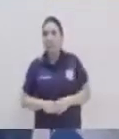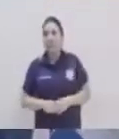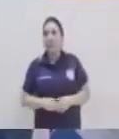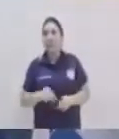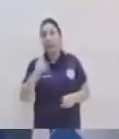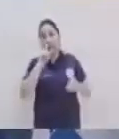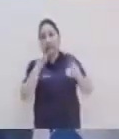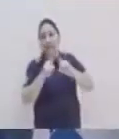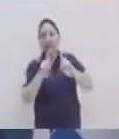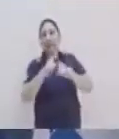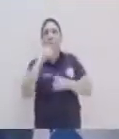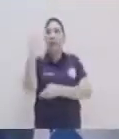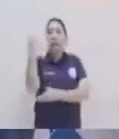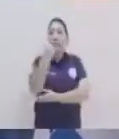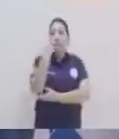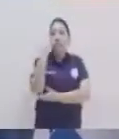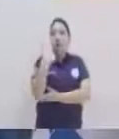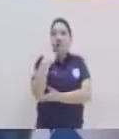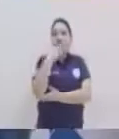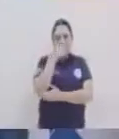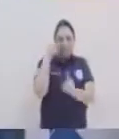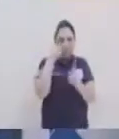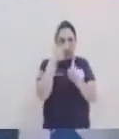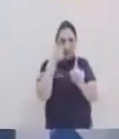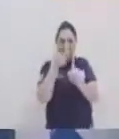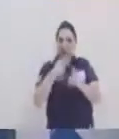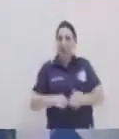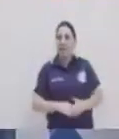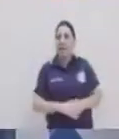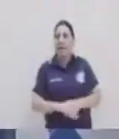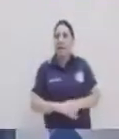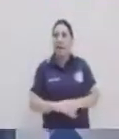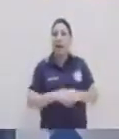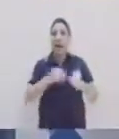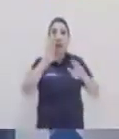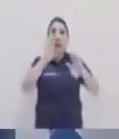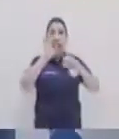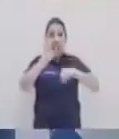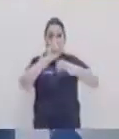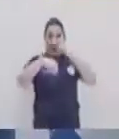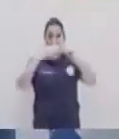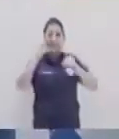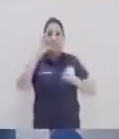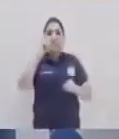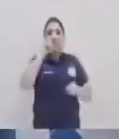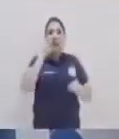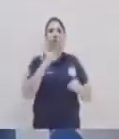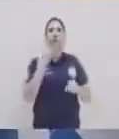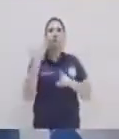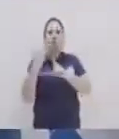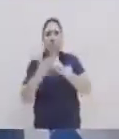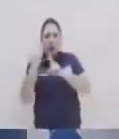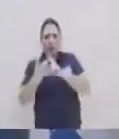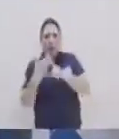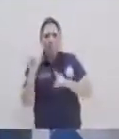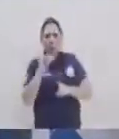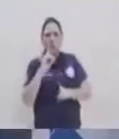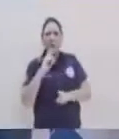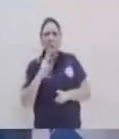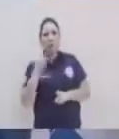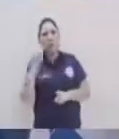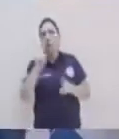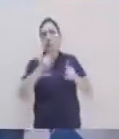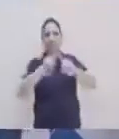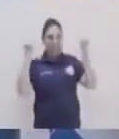también pues es importante el como usted dice identificar, ¿verdad? Que muchas veces los efectos pues no provienen de la misma causa, ¿verdad?